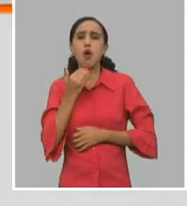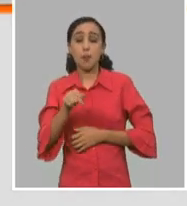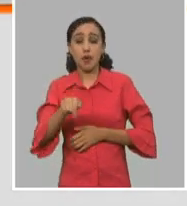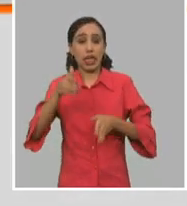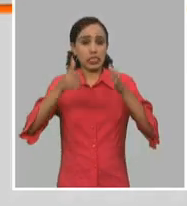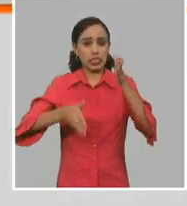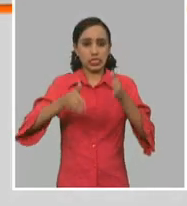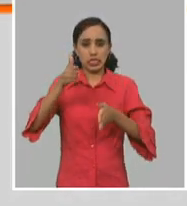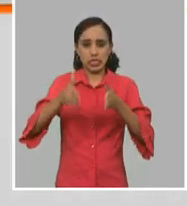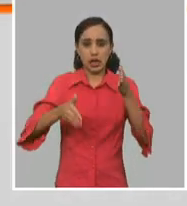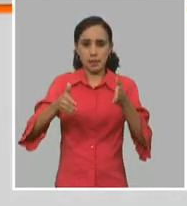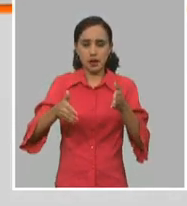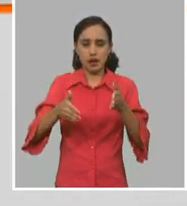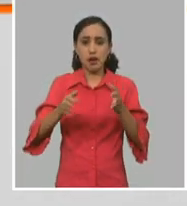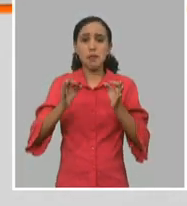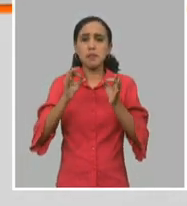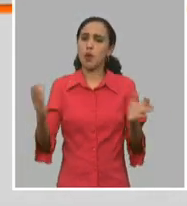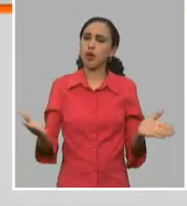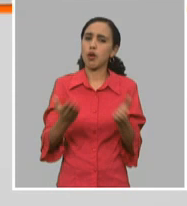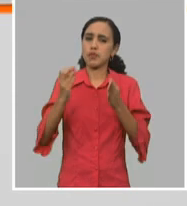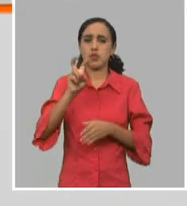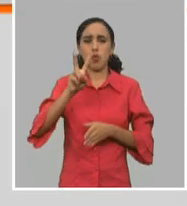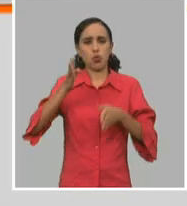etapa de recuperación ya en su segunda fase.